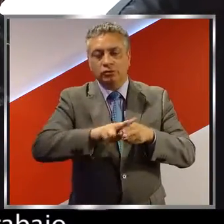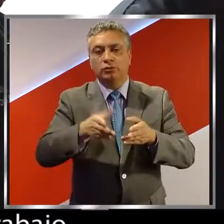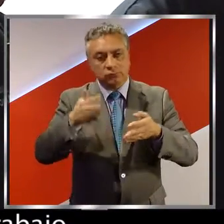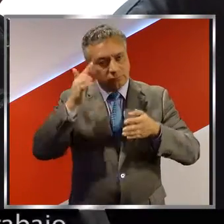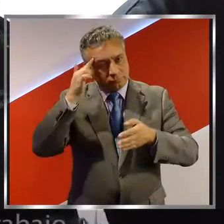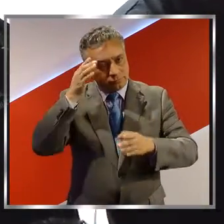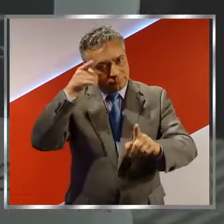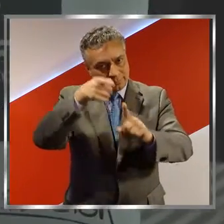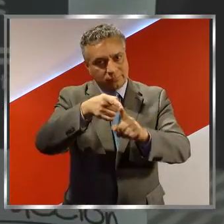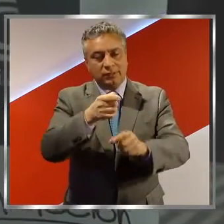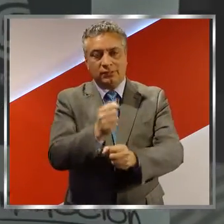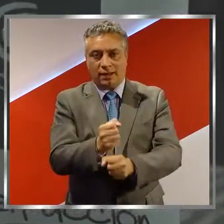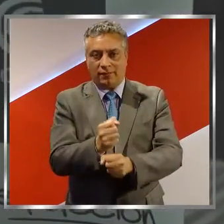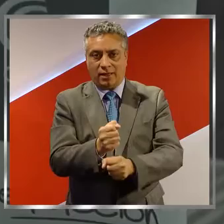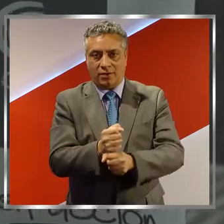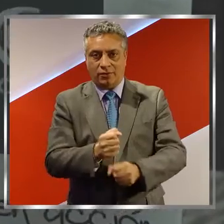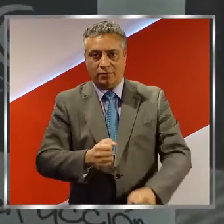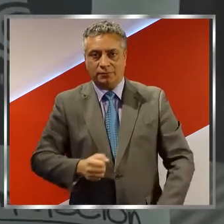trabajo.